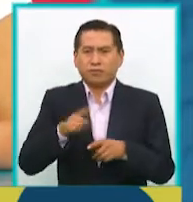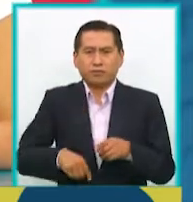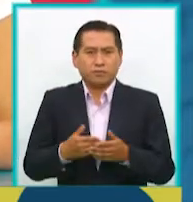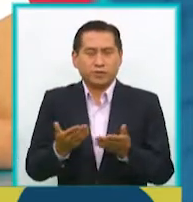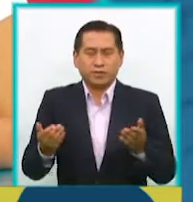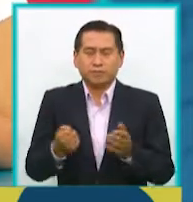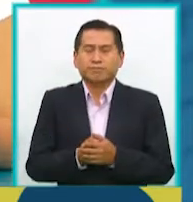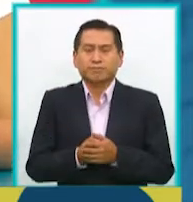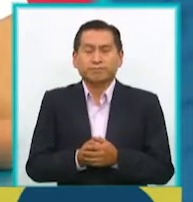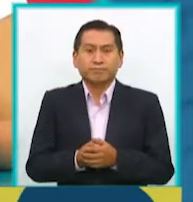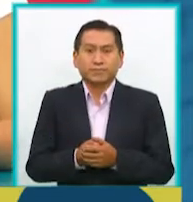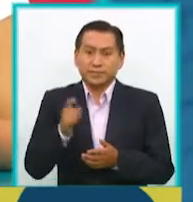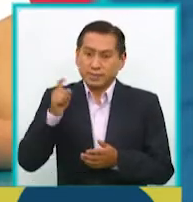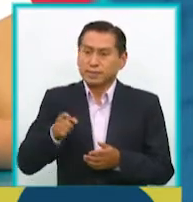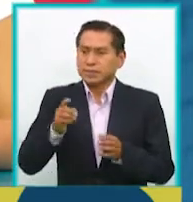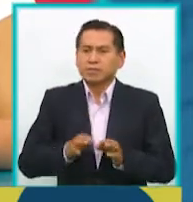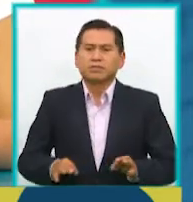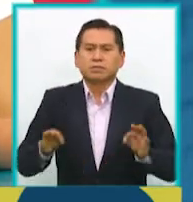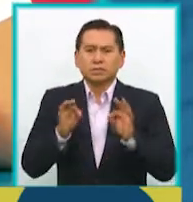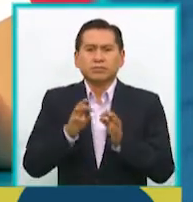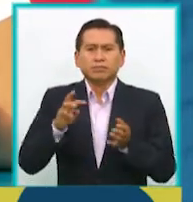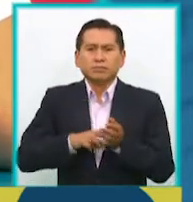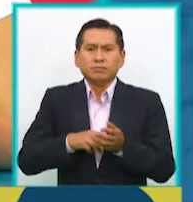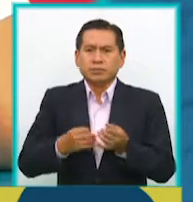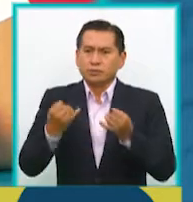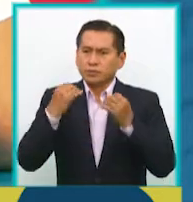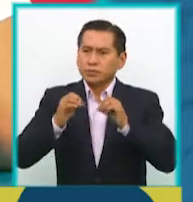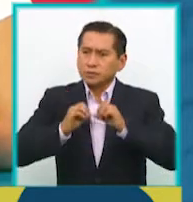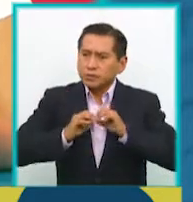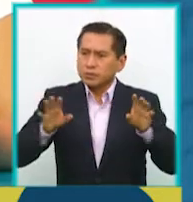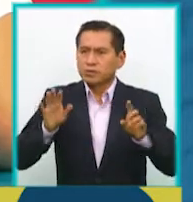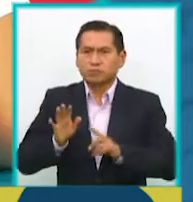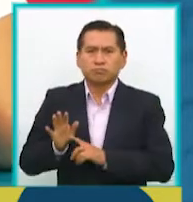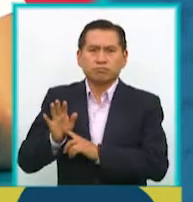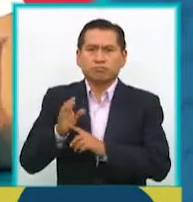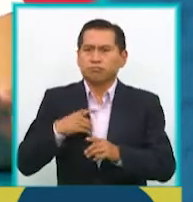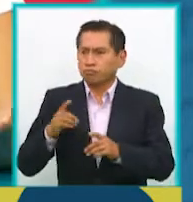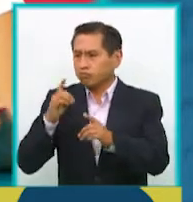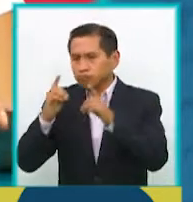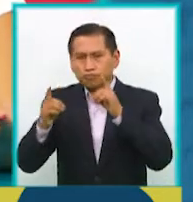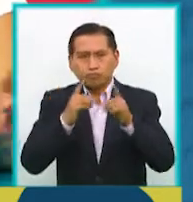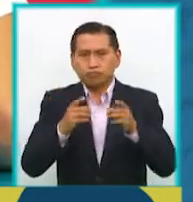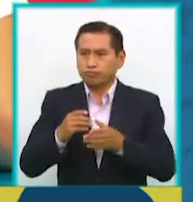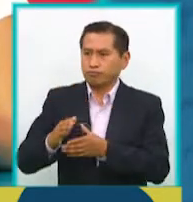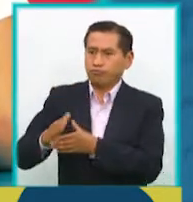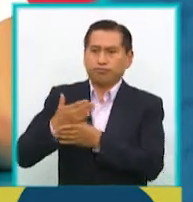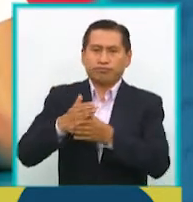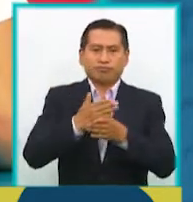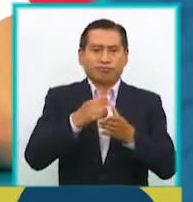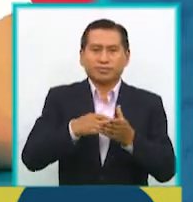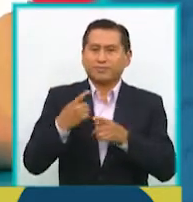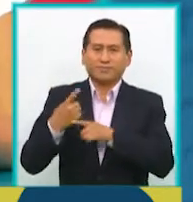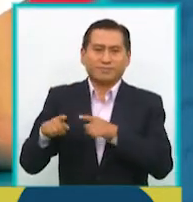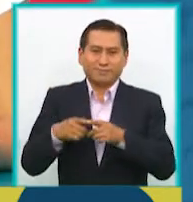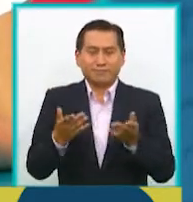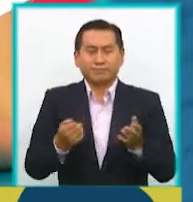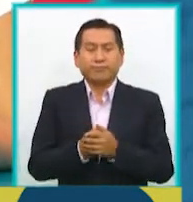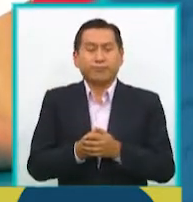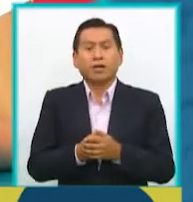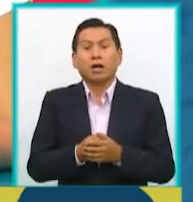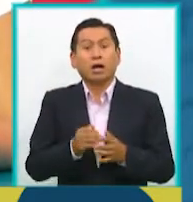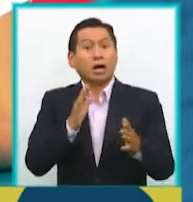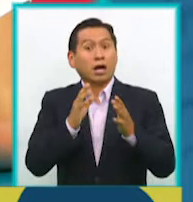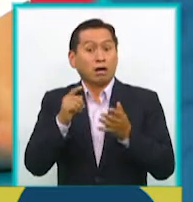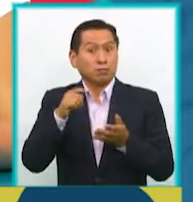independiente por esa necesidad que tenemos de socializar, de dialogar, y además de compartir, evidentemente, todas las tareas. Cuéntame sobre